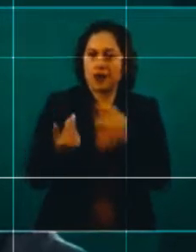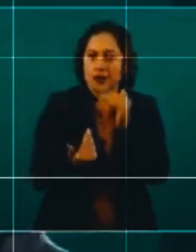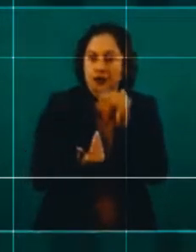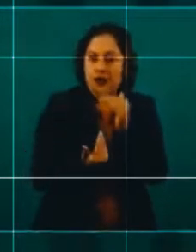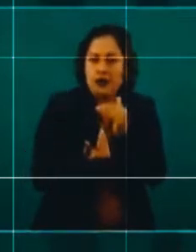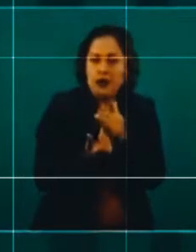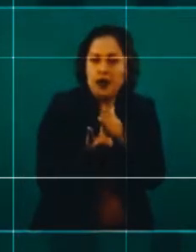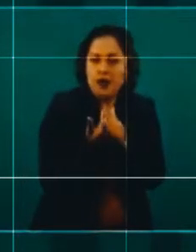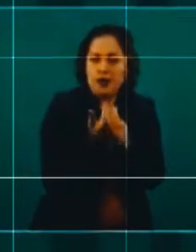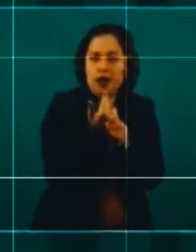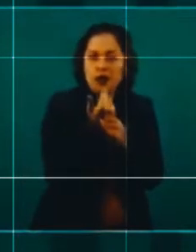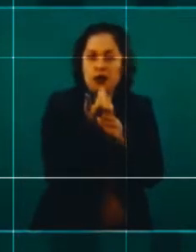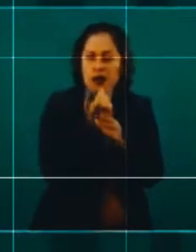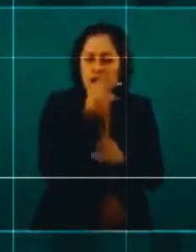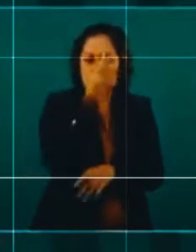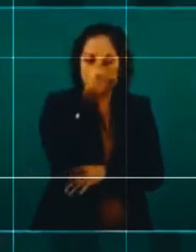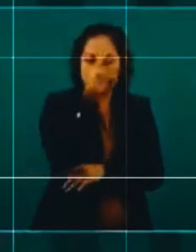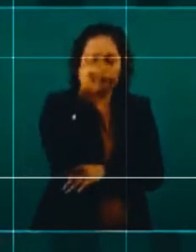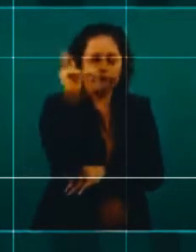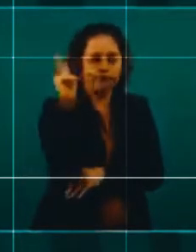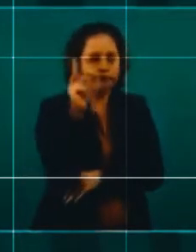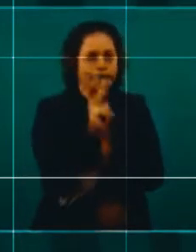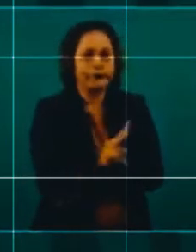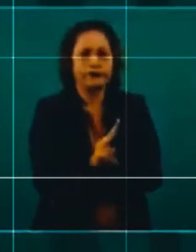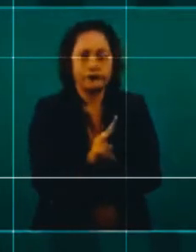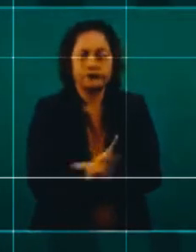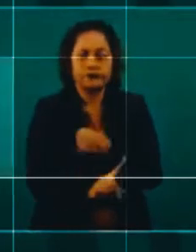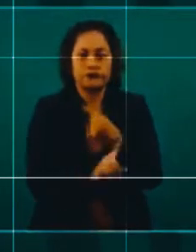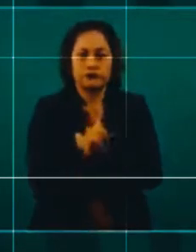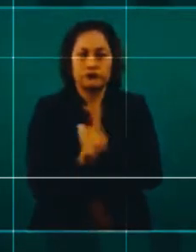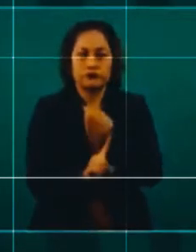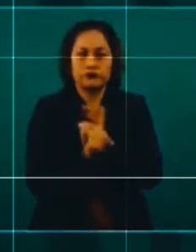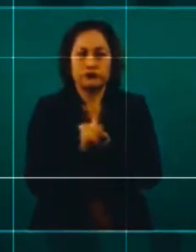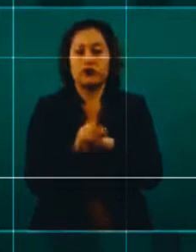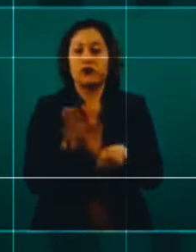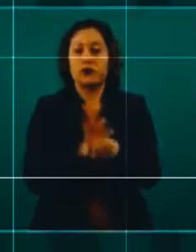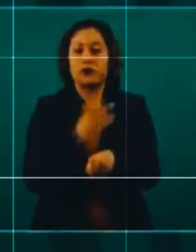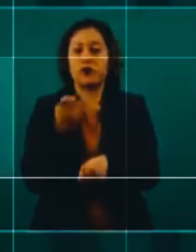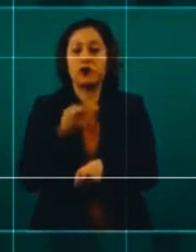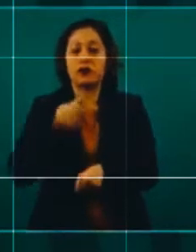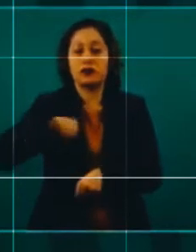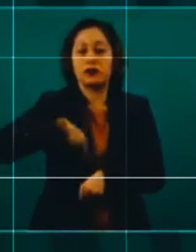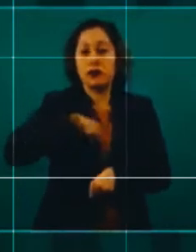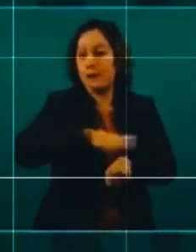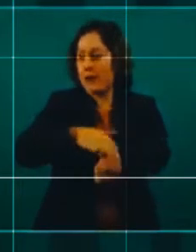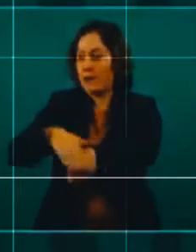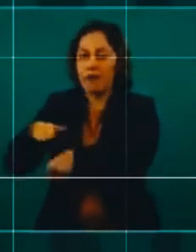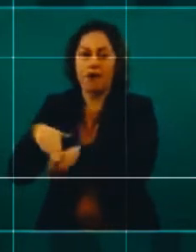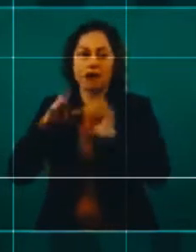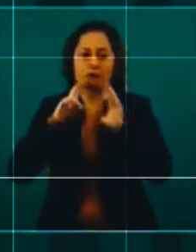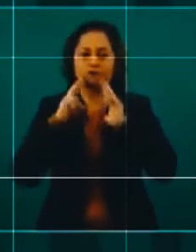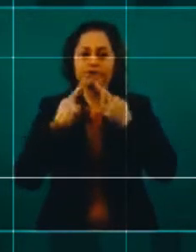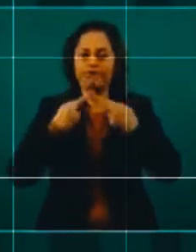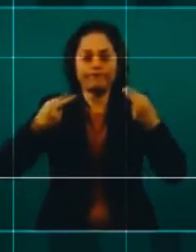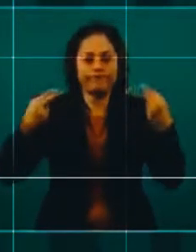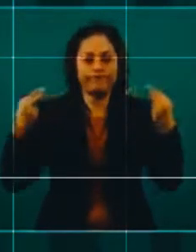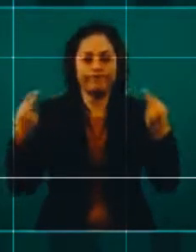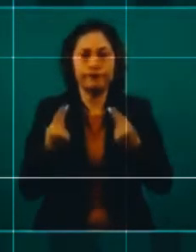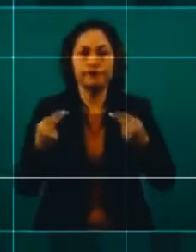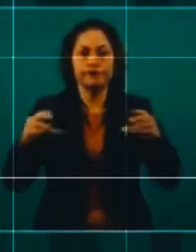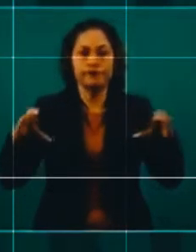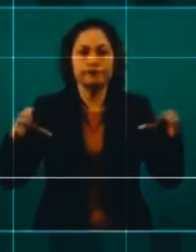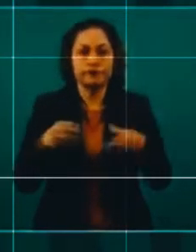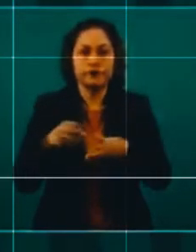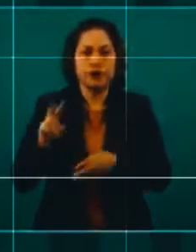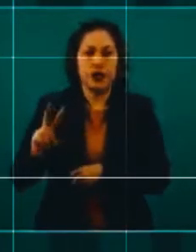y eso nos llevó a tener una reunión de emergencia durante todo el día, durante todo el viernes, para